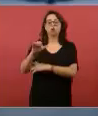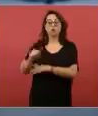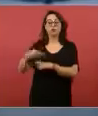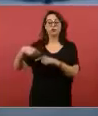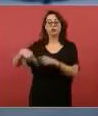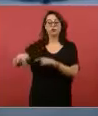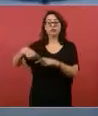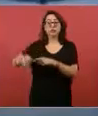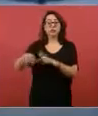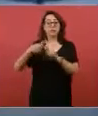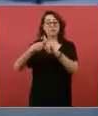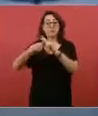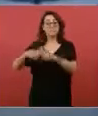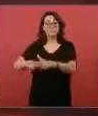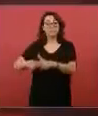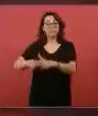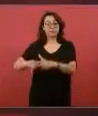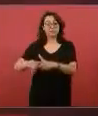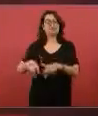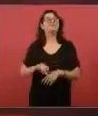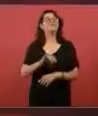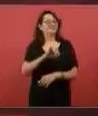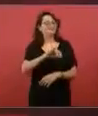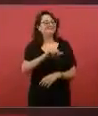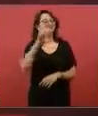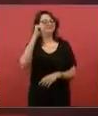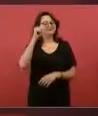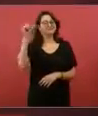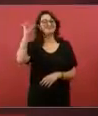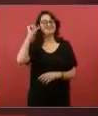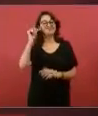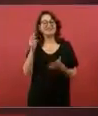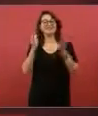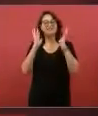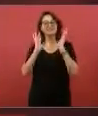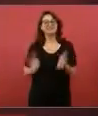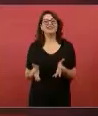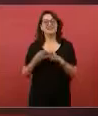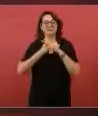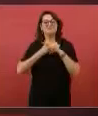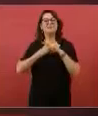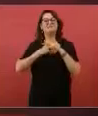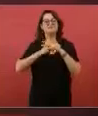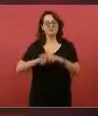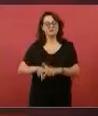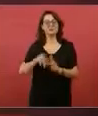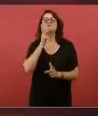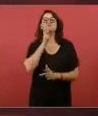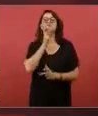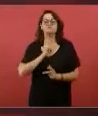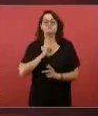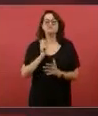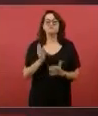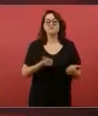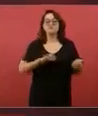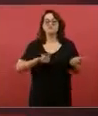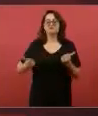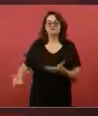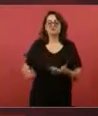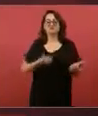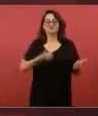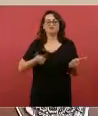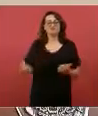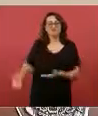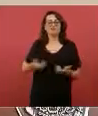Ayer se empezó a cargar ya de crudo la refinería de Dos Bocas.